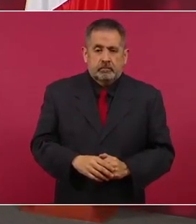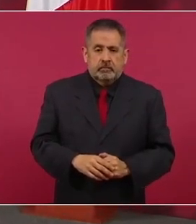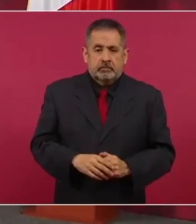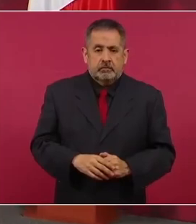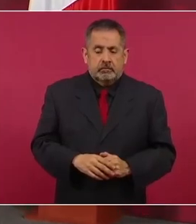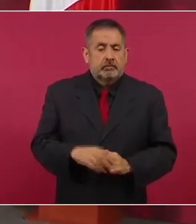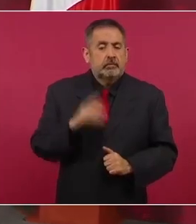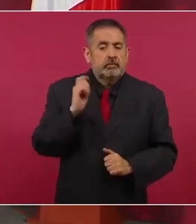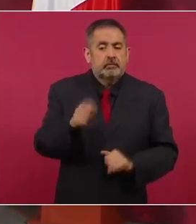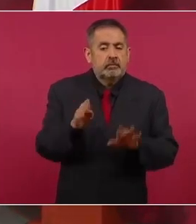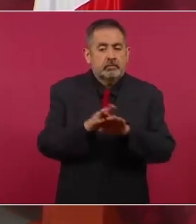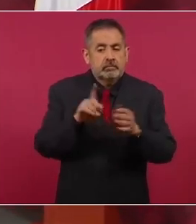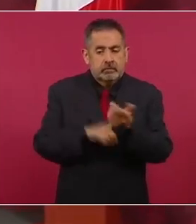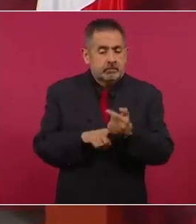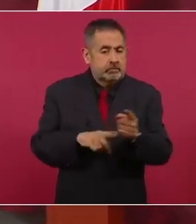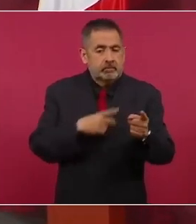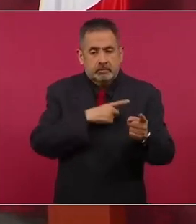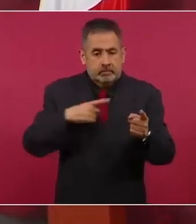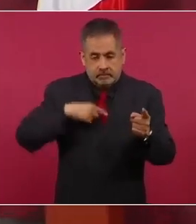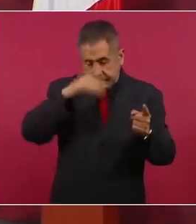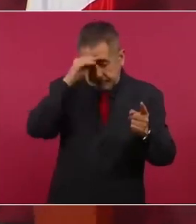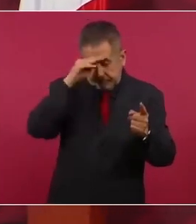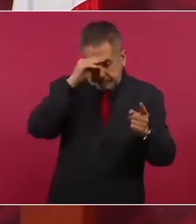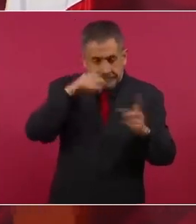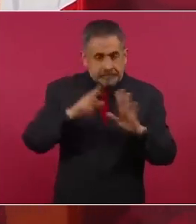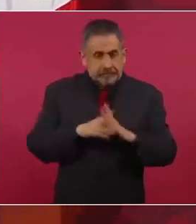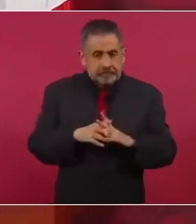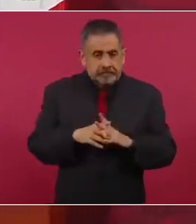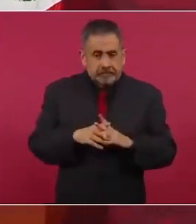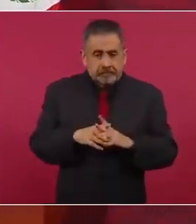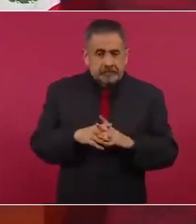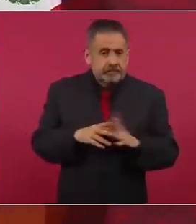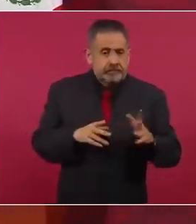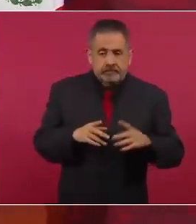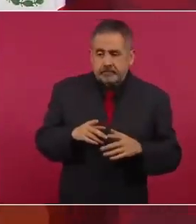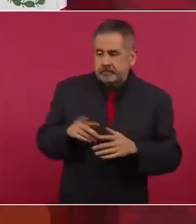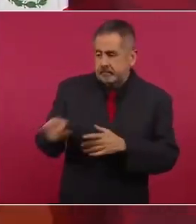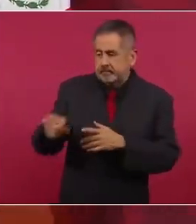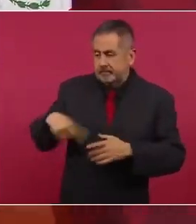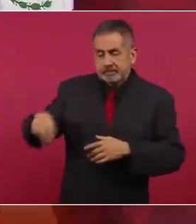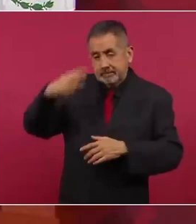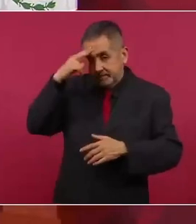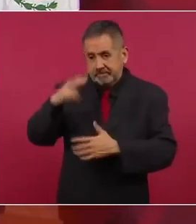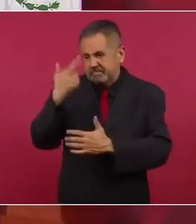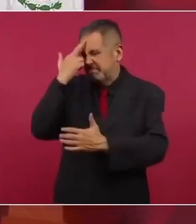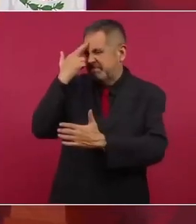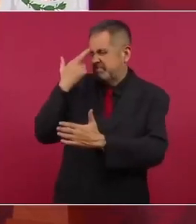y que no estén pensando que si le van a faltar el respeto a los mexicanos allá